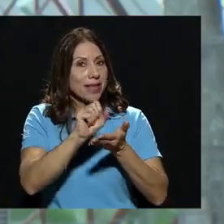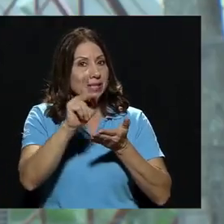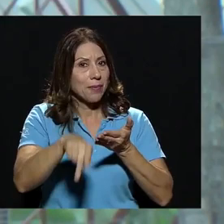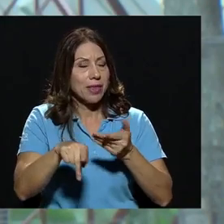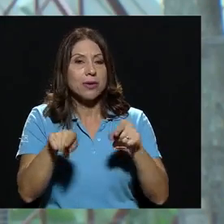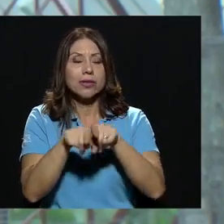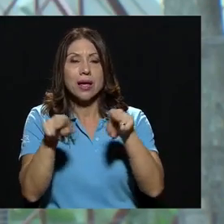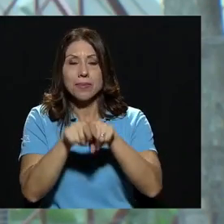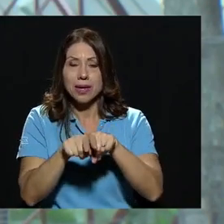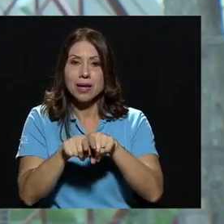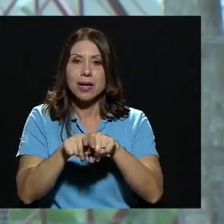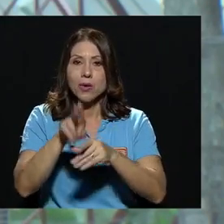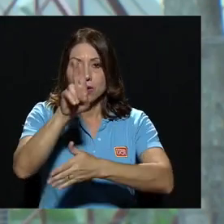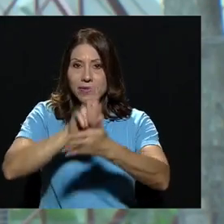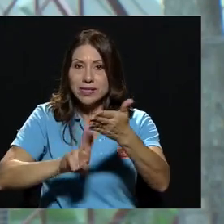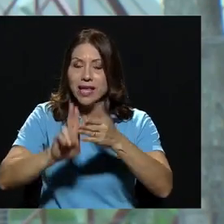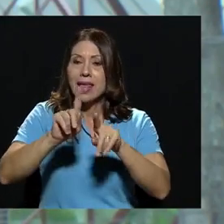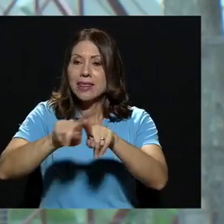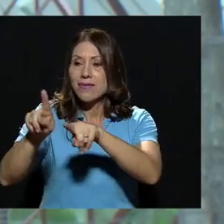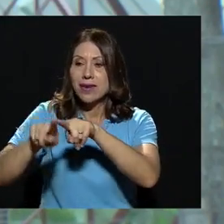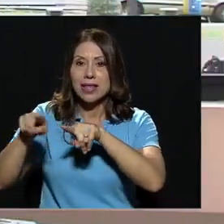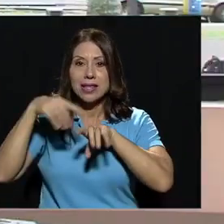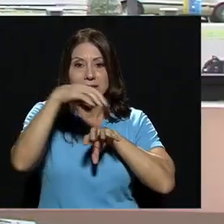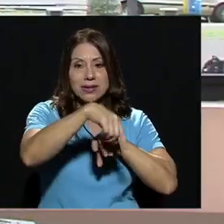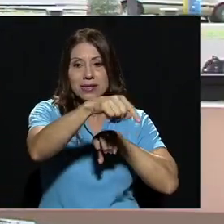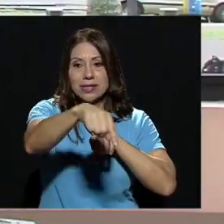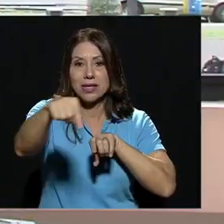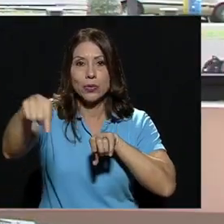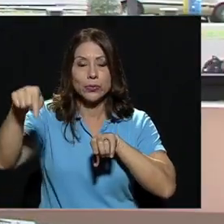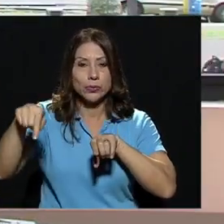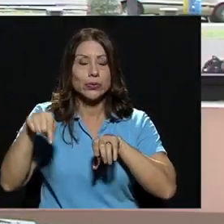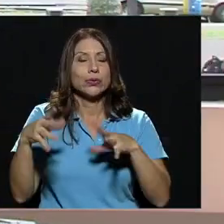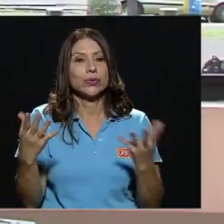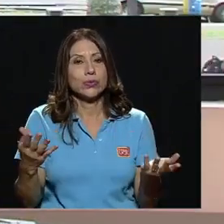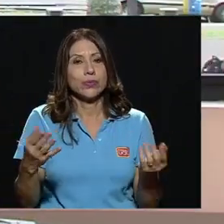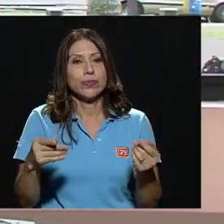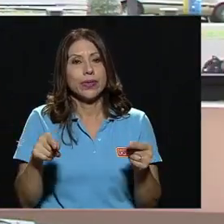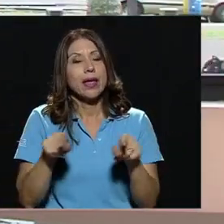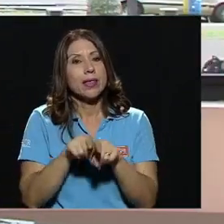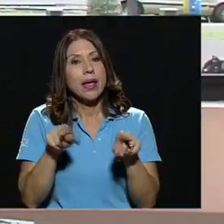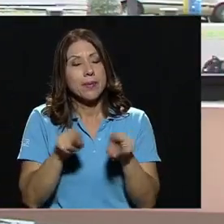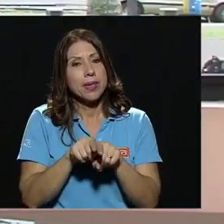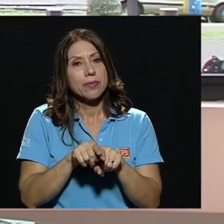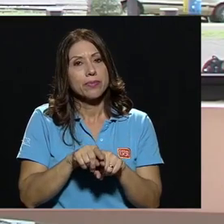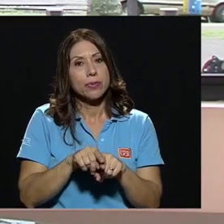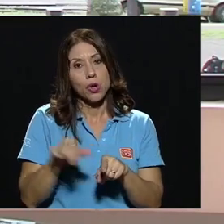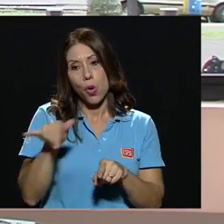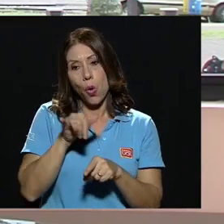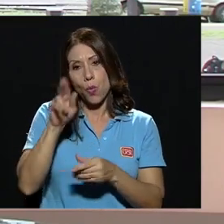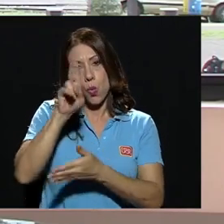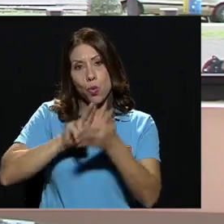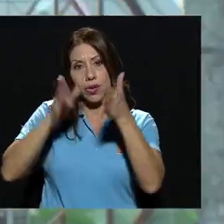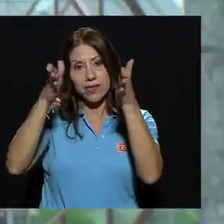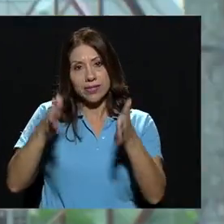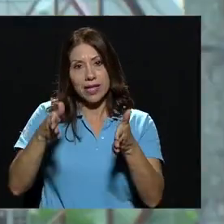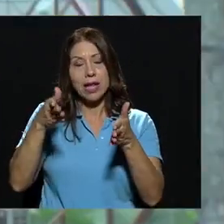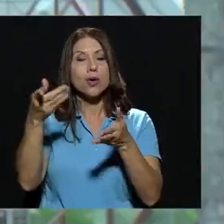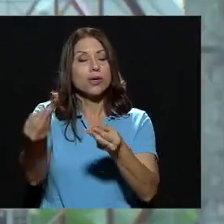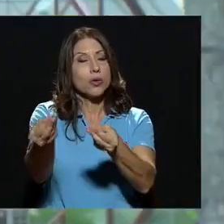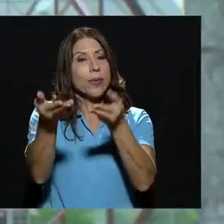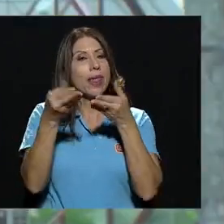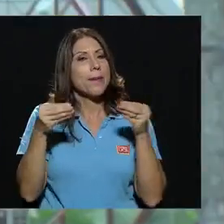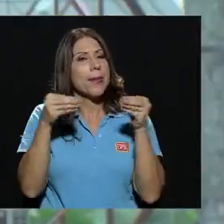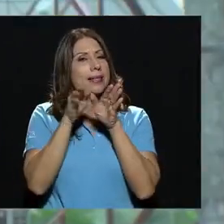en sus diferentes recintos, lo que también como universitario me da una visión más